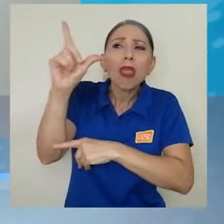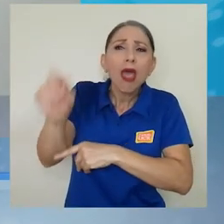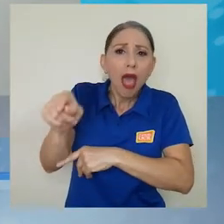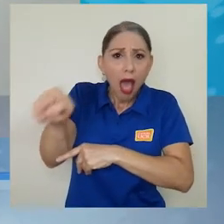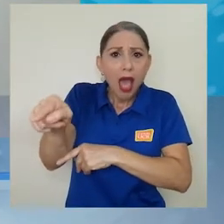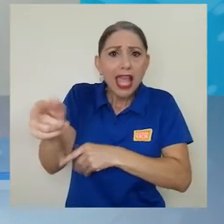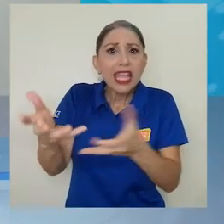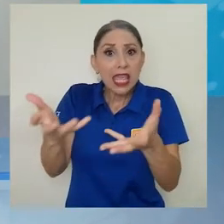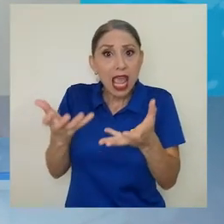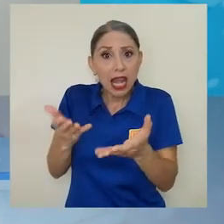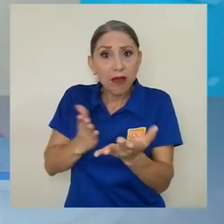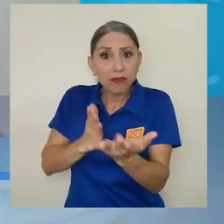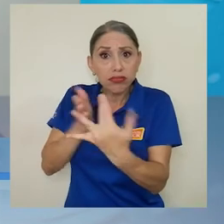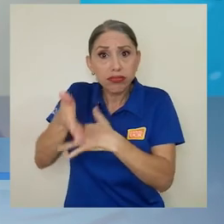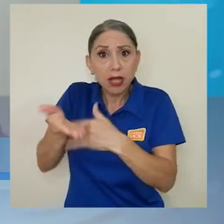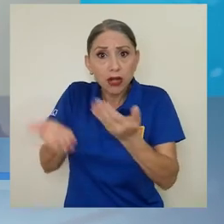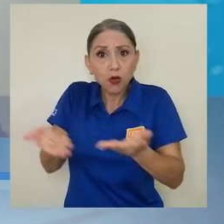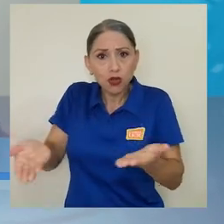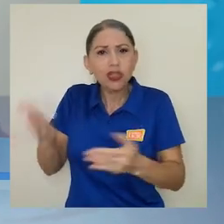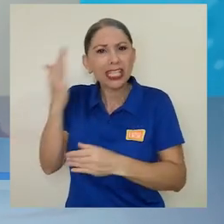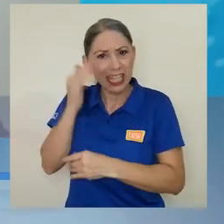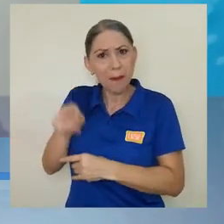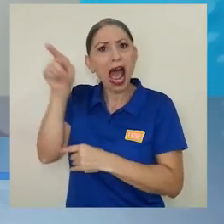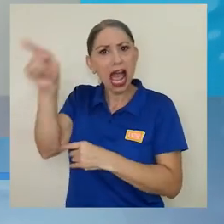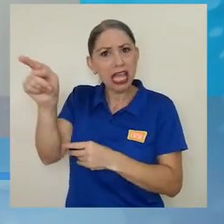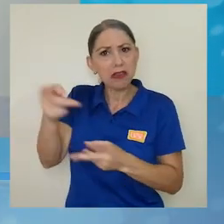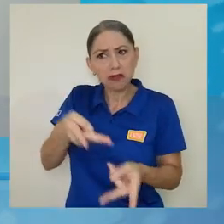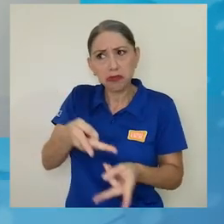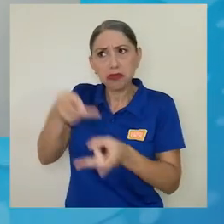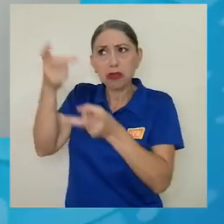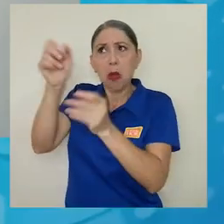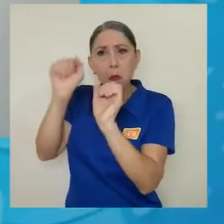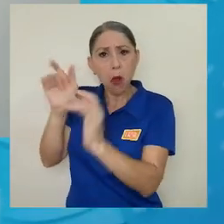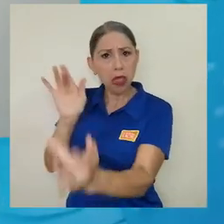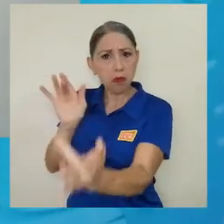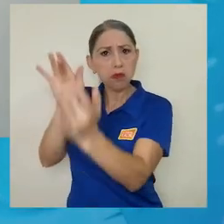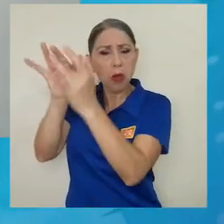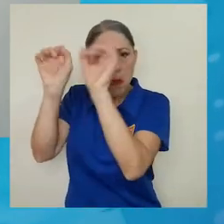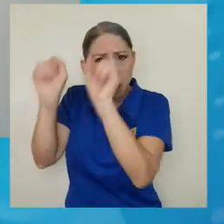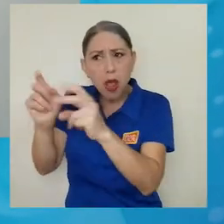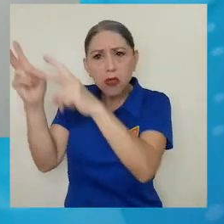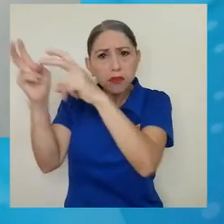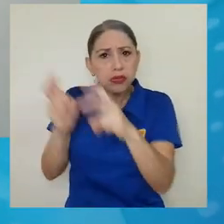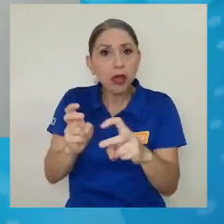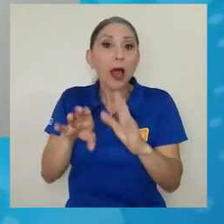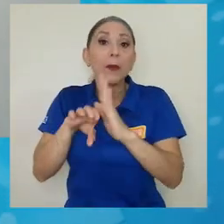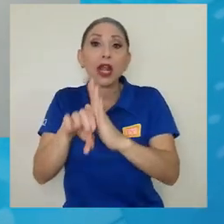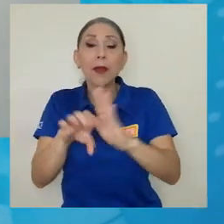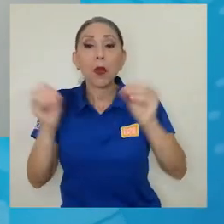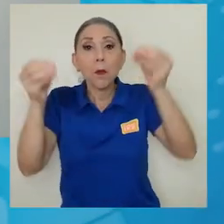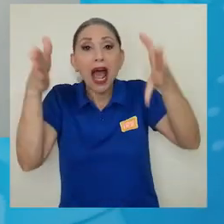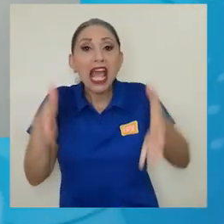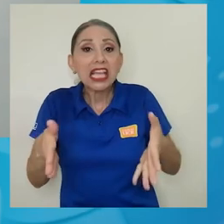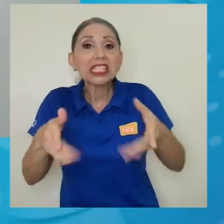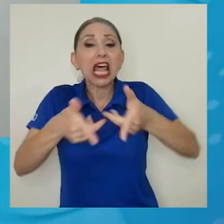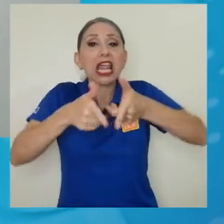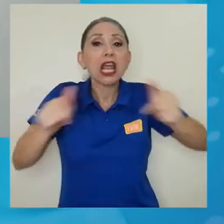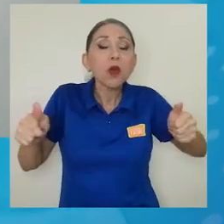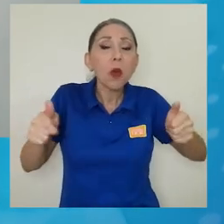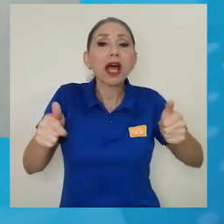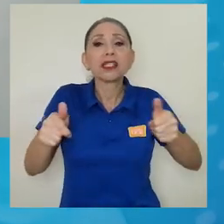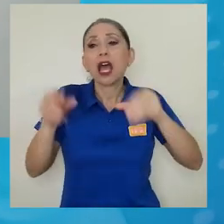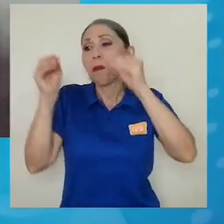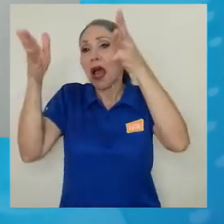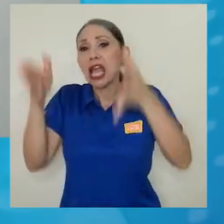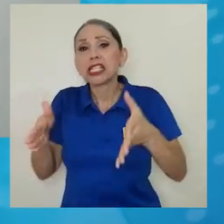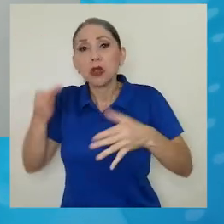que se han creado, sepa que ahí están, se puede meter, puede aprovechar esos recursos, sea la maestra de lengua, sea el maestro de